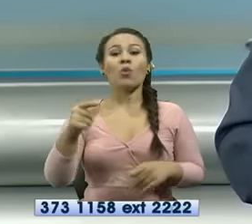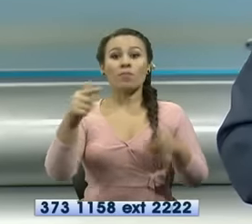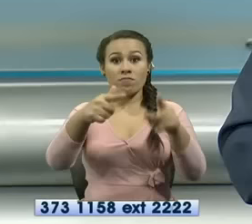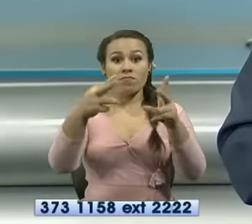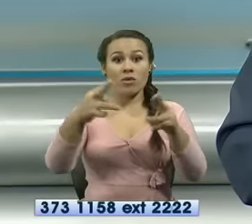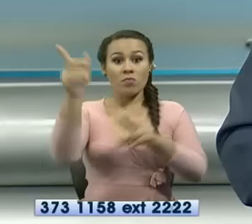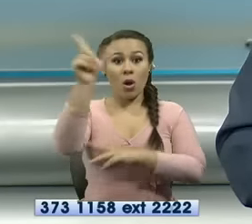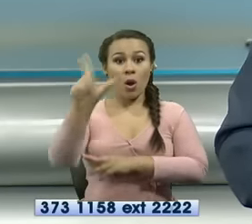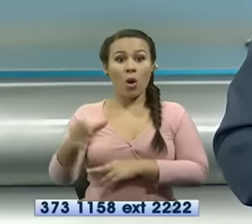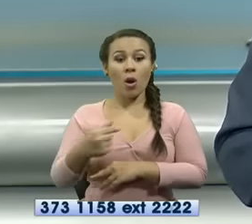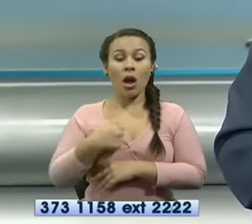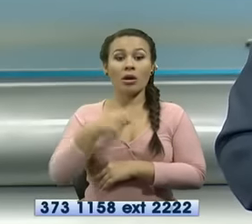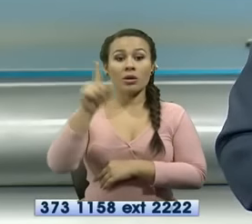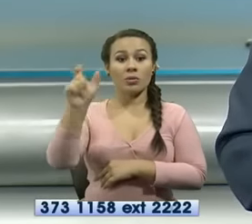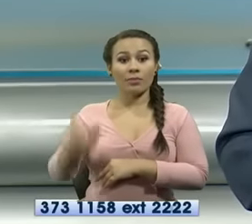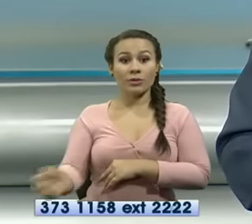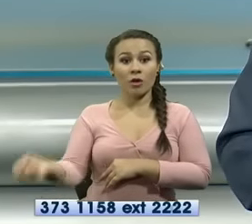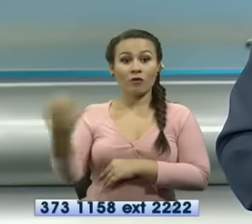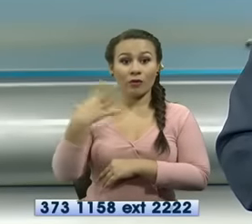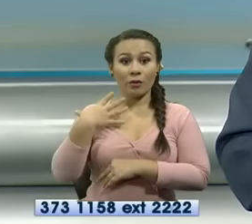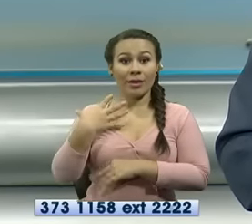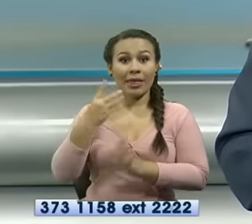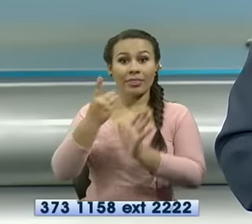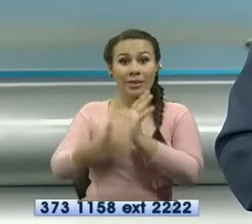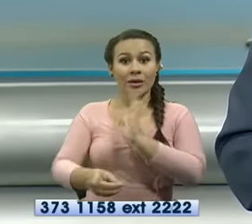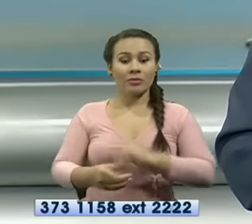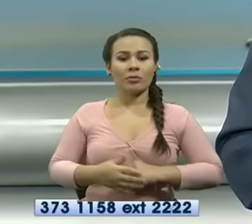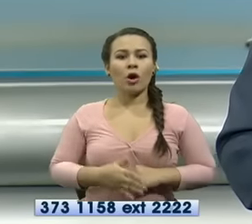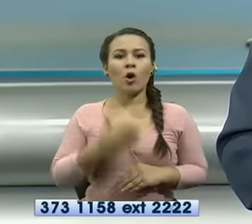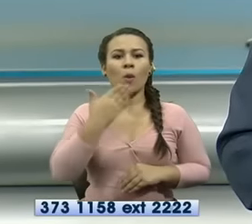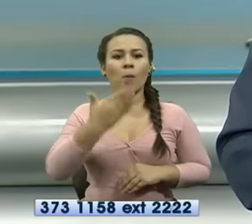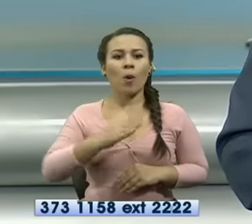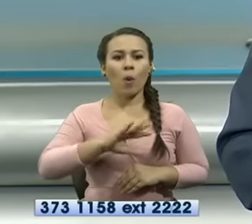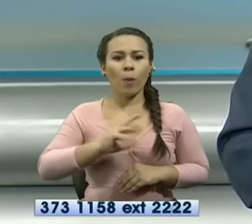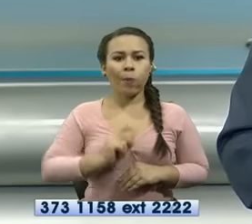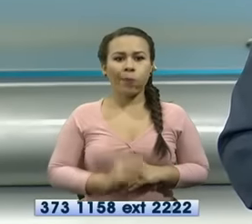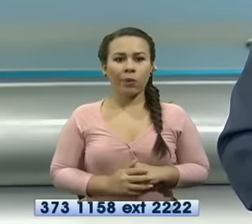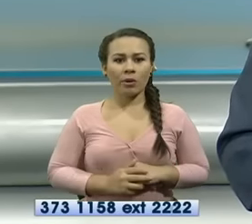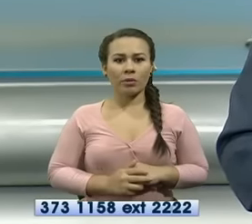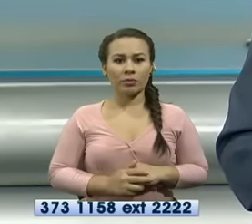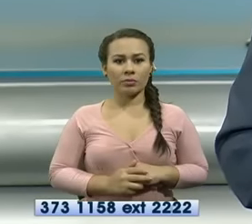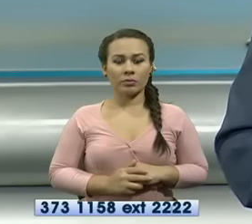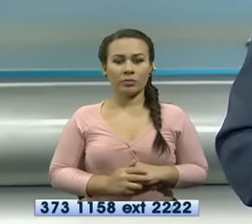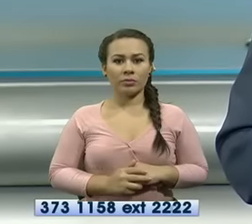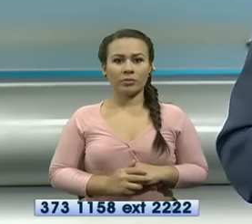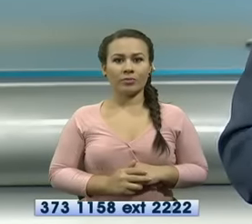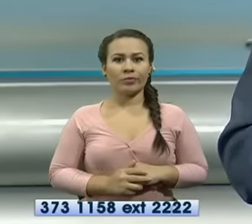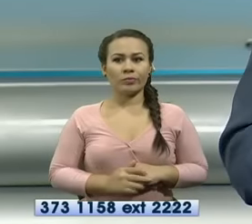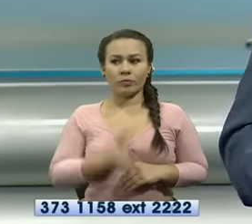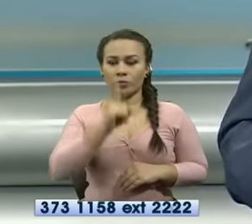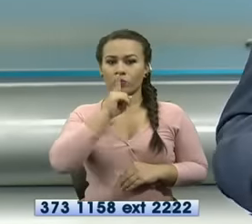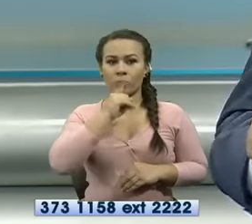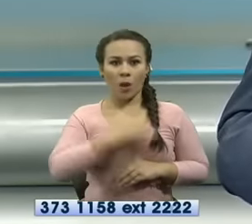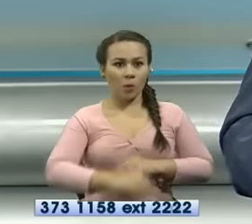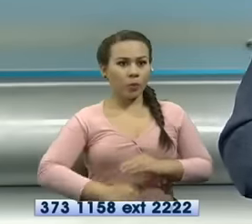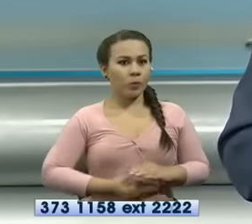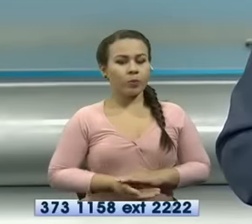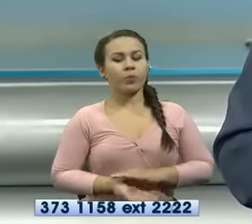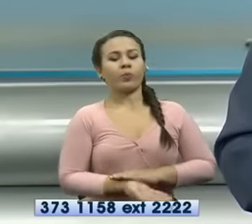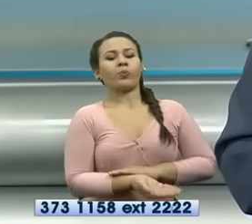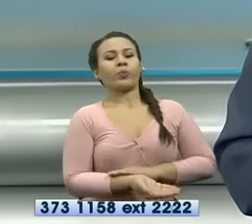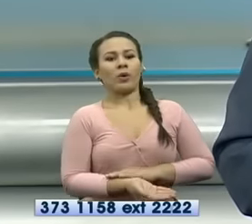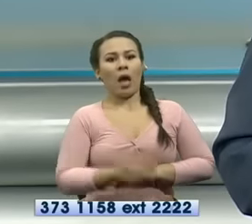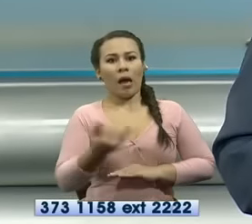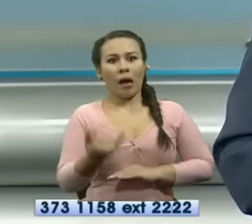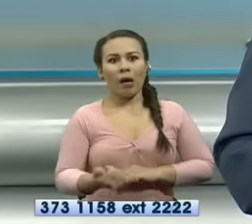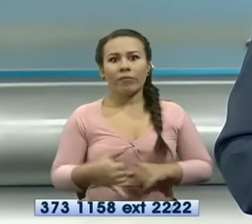denunció haber sufrido la modalidad de robo conocida como paquetazo todavía